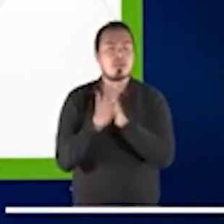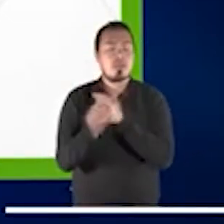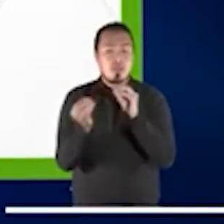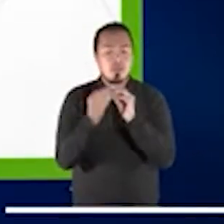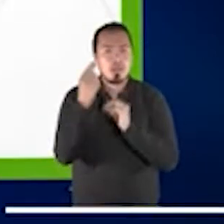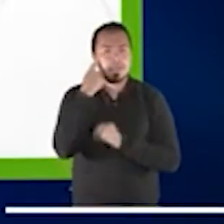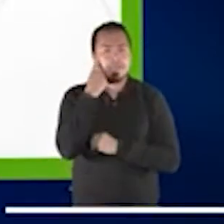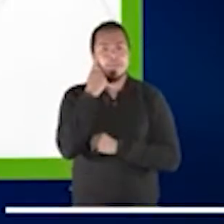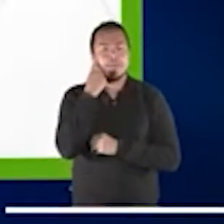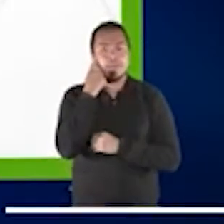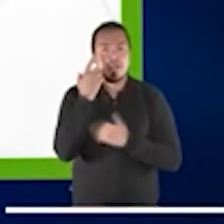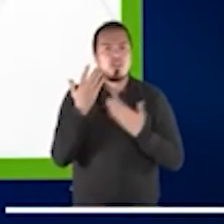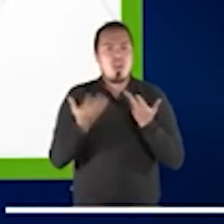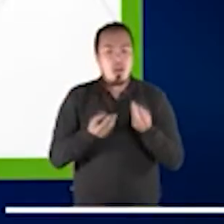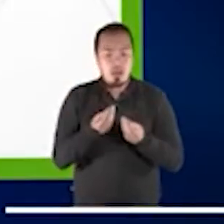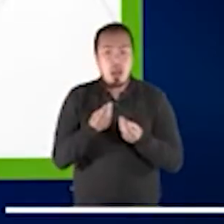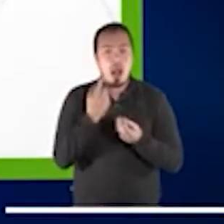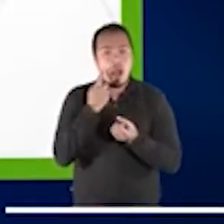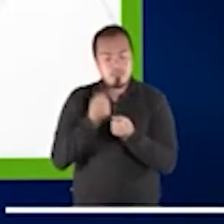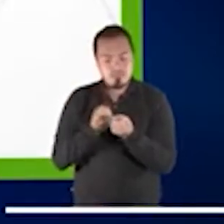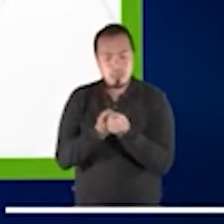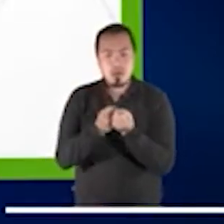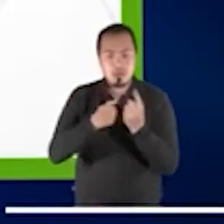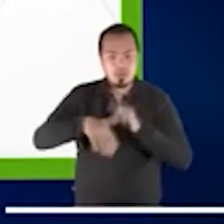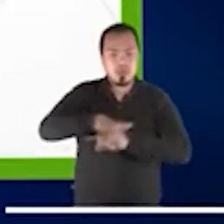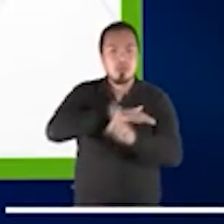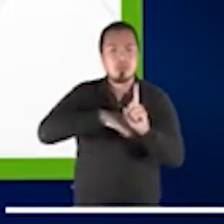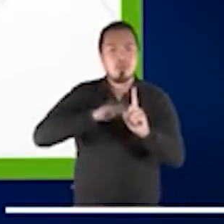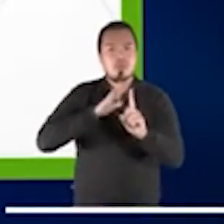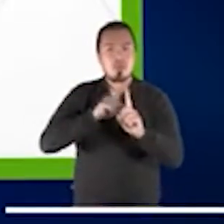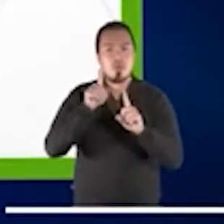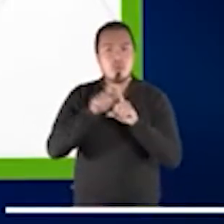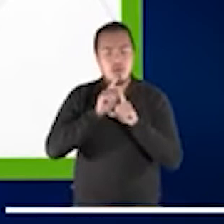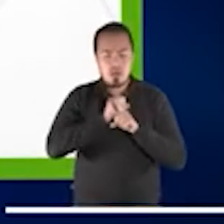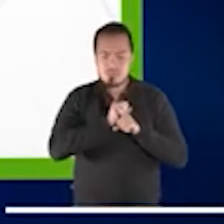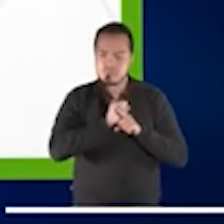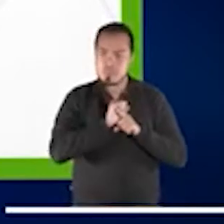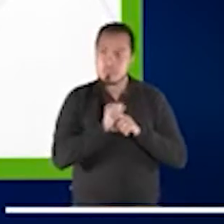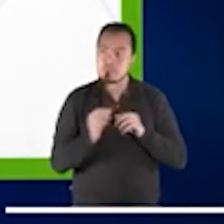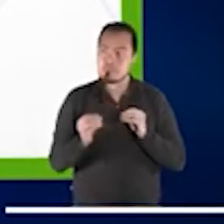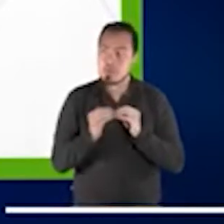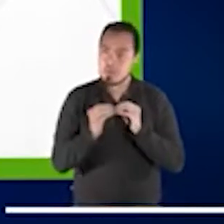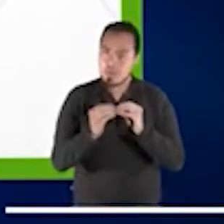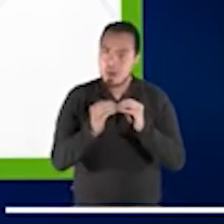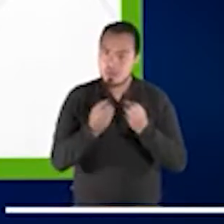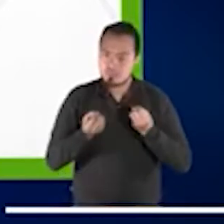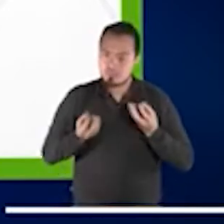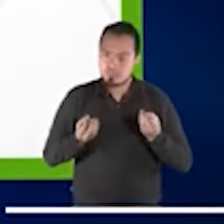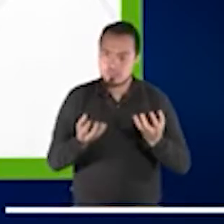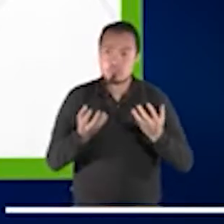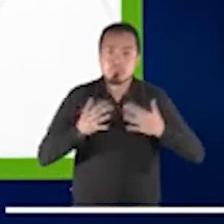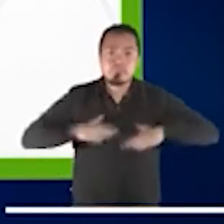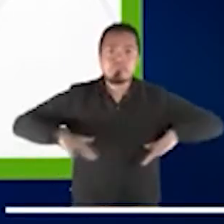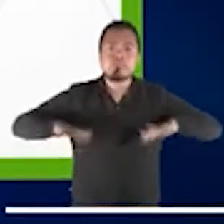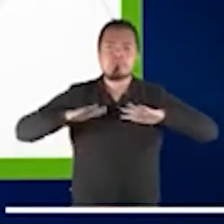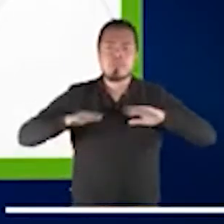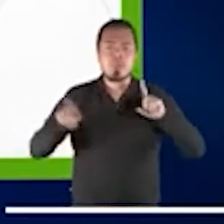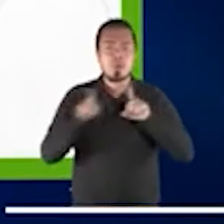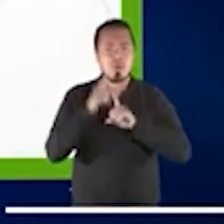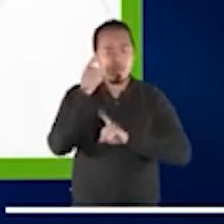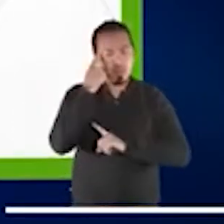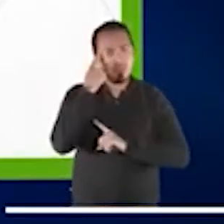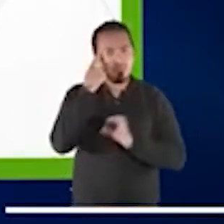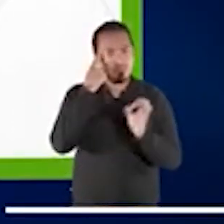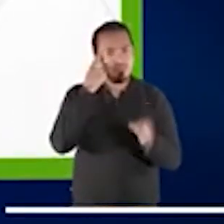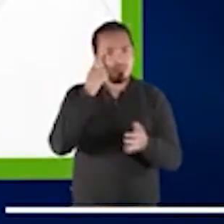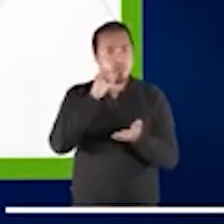apoyar y mejorar sus prácticas. Y finalmente entraremos un poco más precisamente